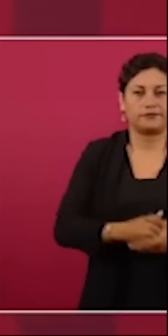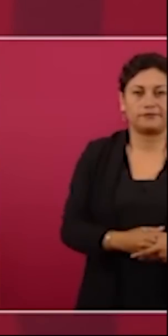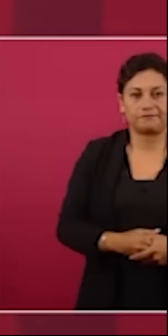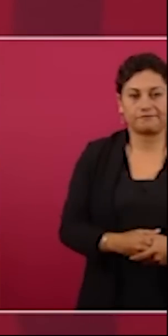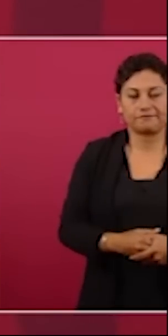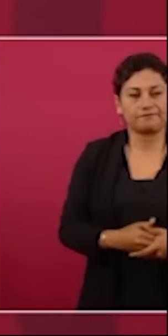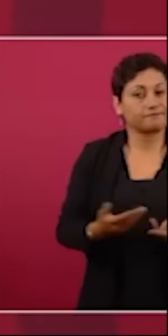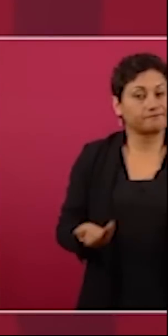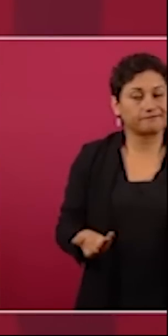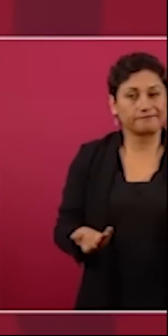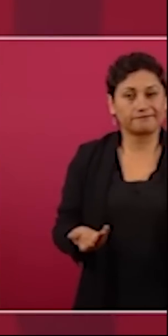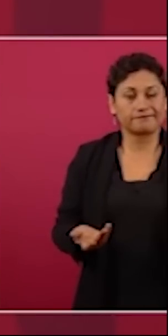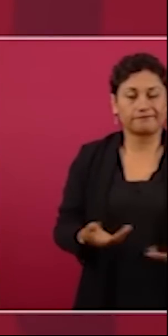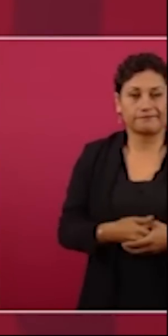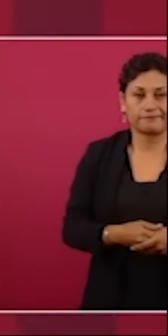entonces